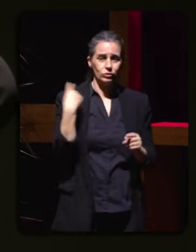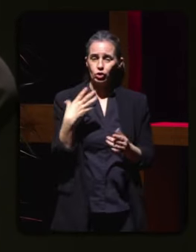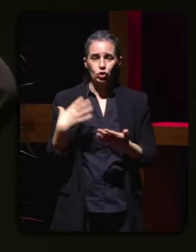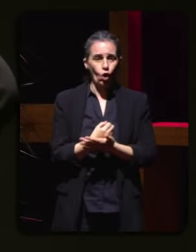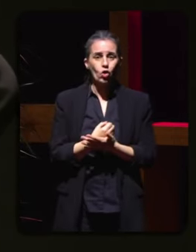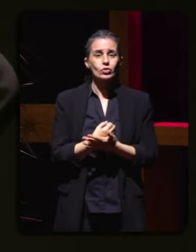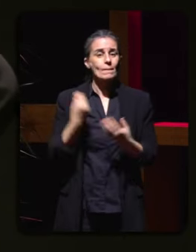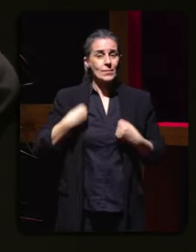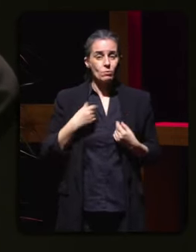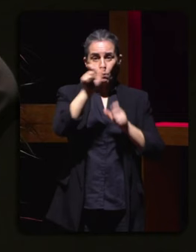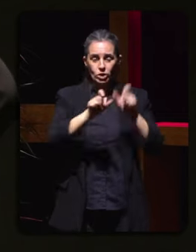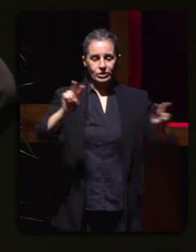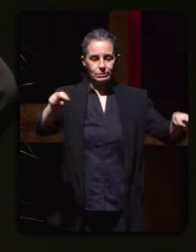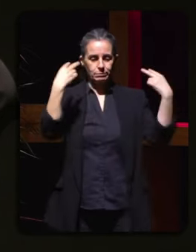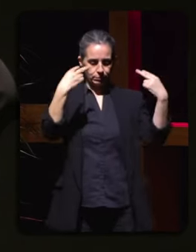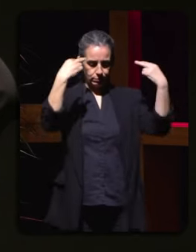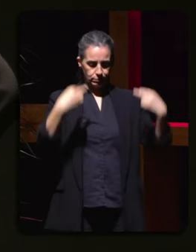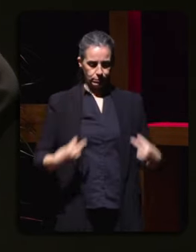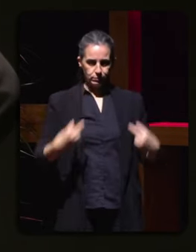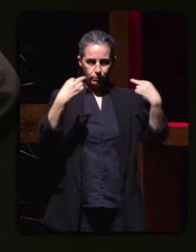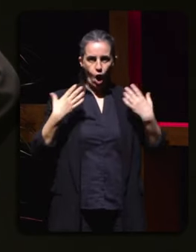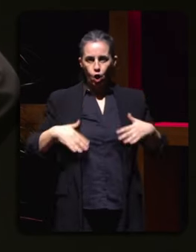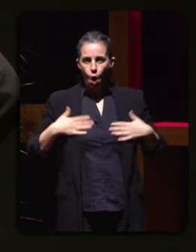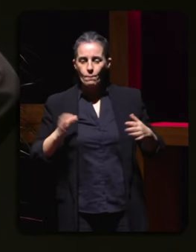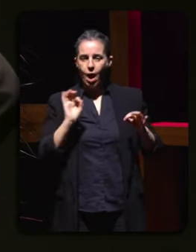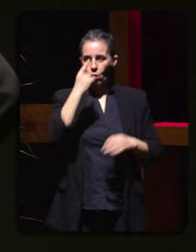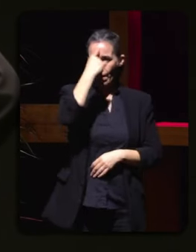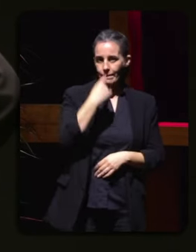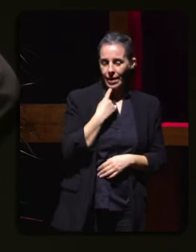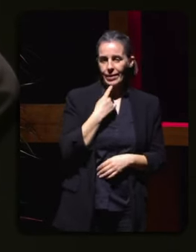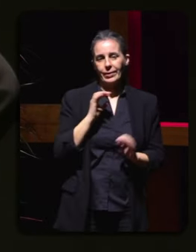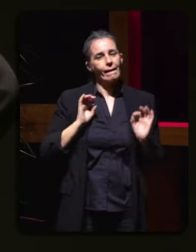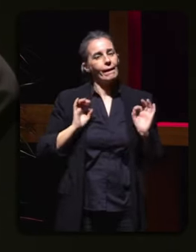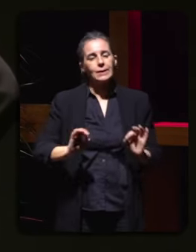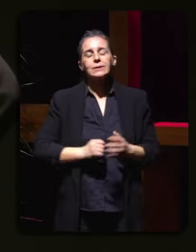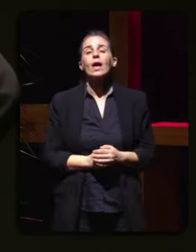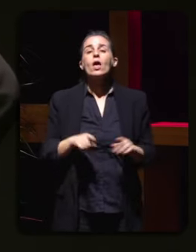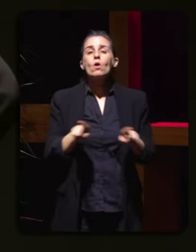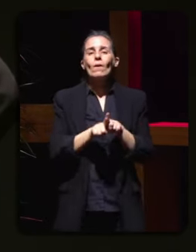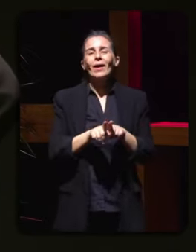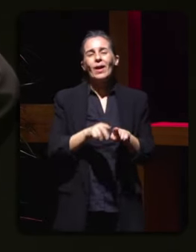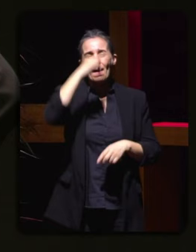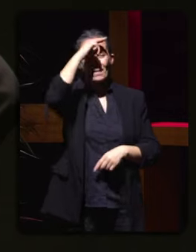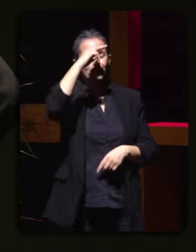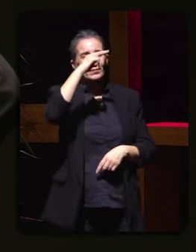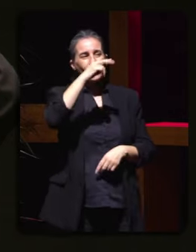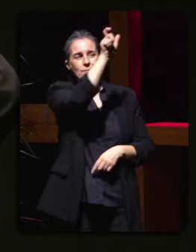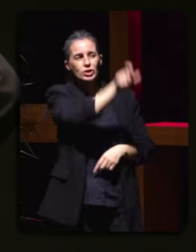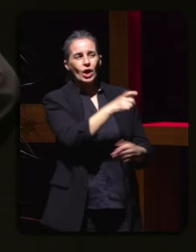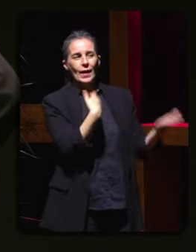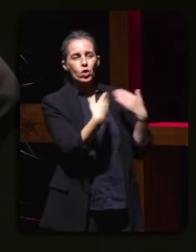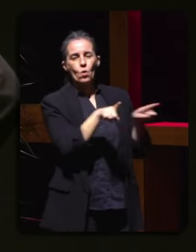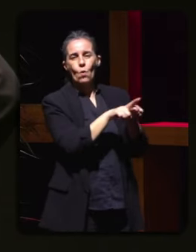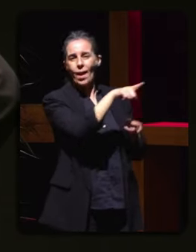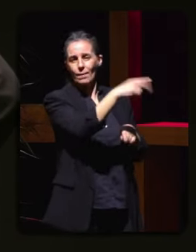da apariencia que damos igual que o paternalismo e a condescendencia que moitas veces siguen a